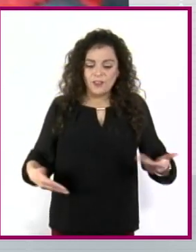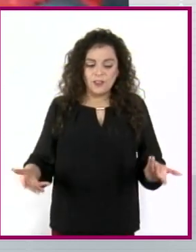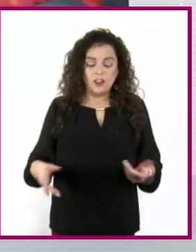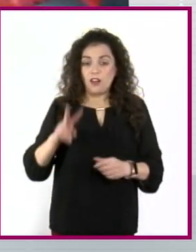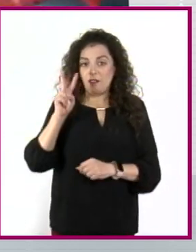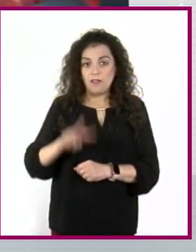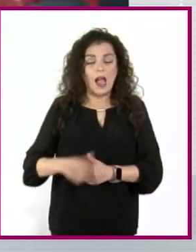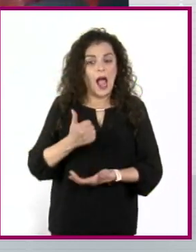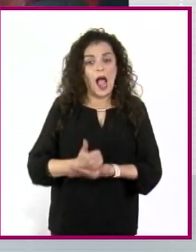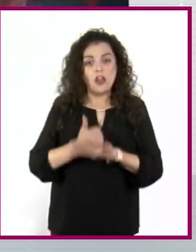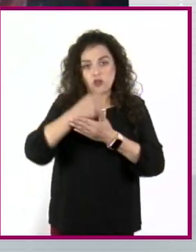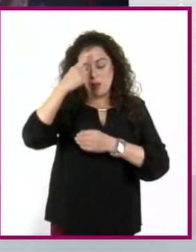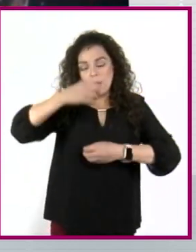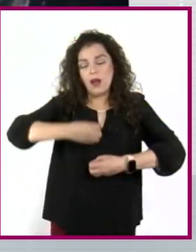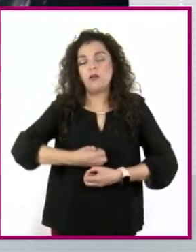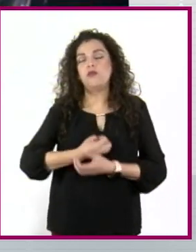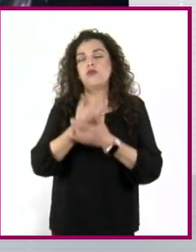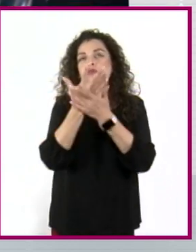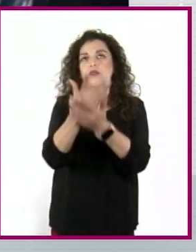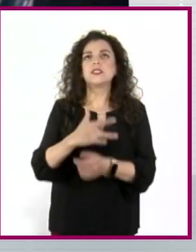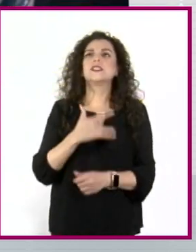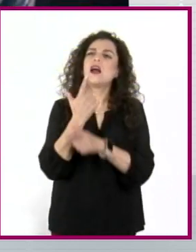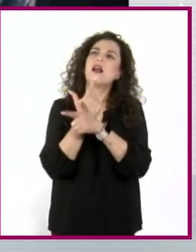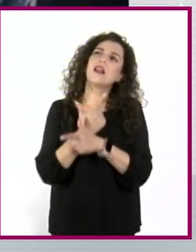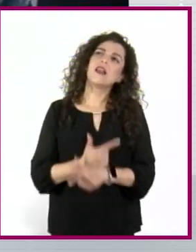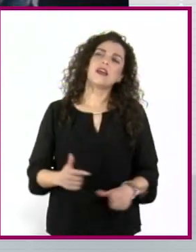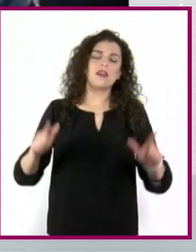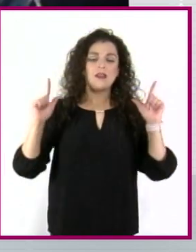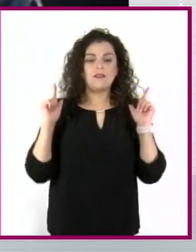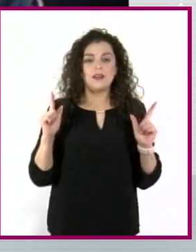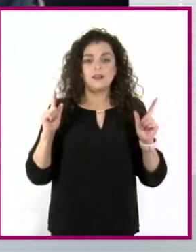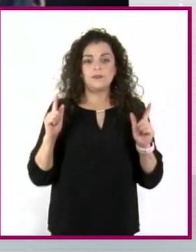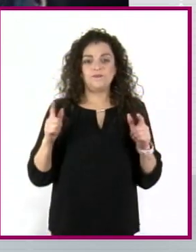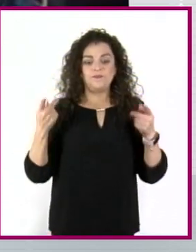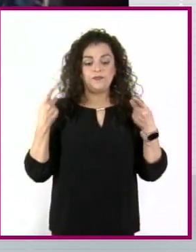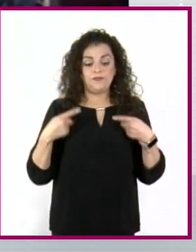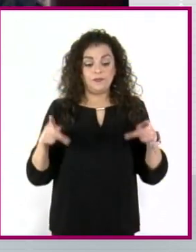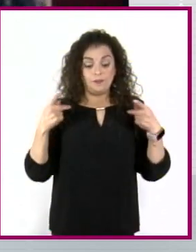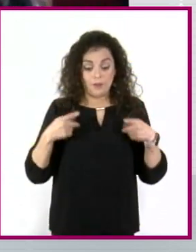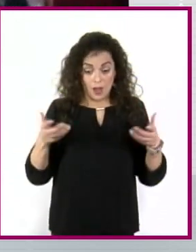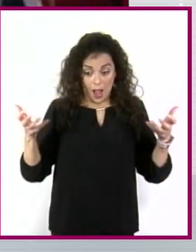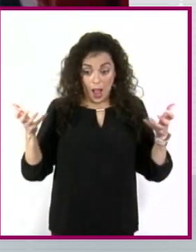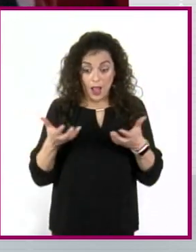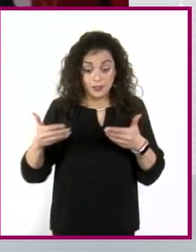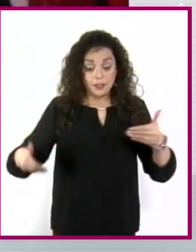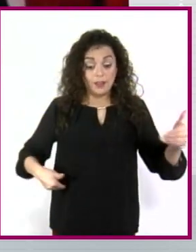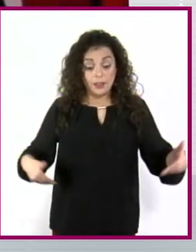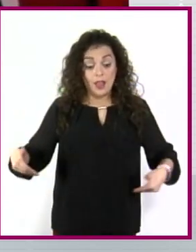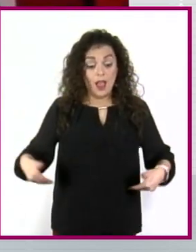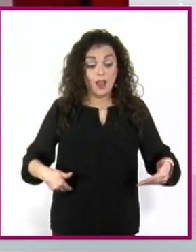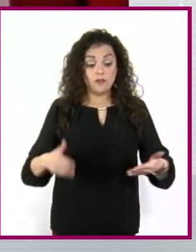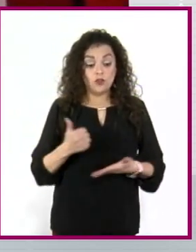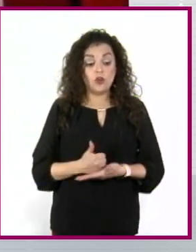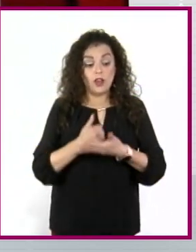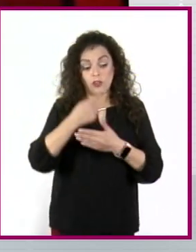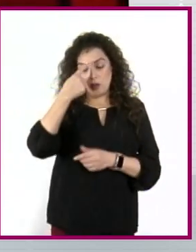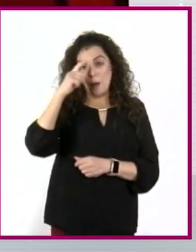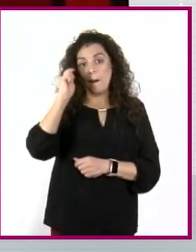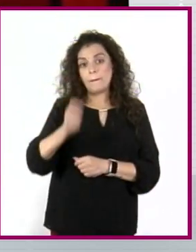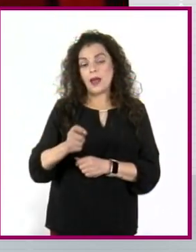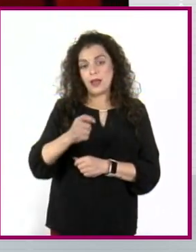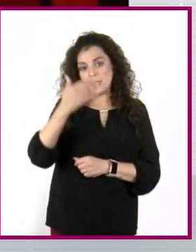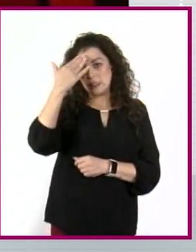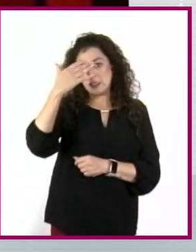liberador y permite a las personas que no practican tener sentido de su cuerpo,